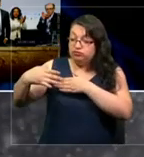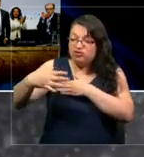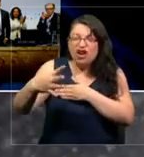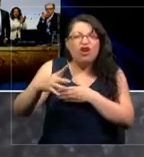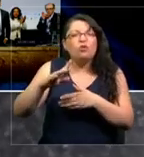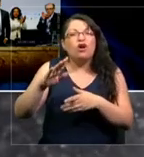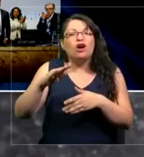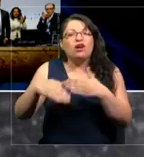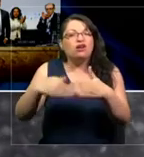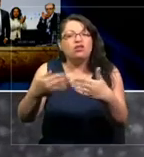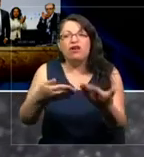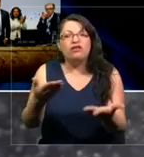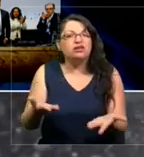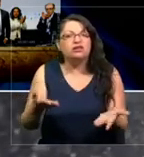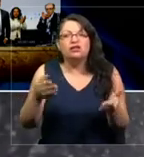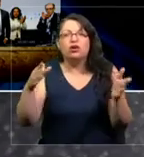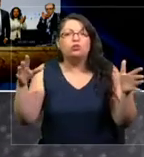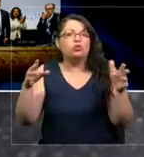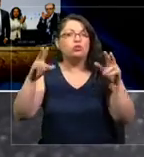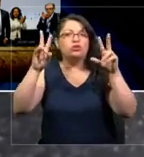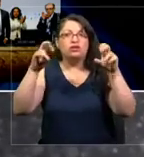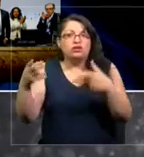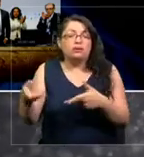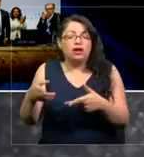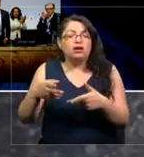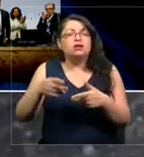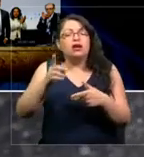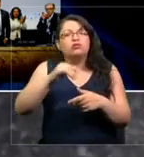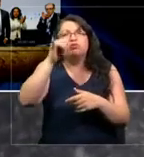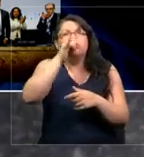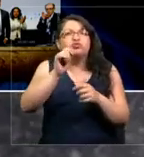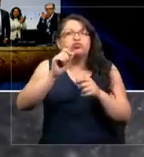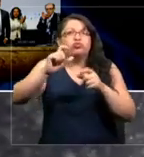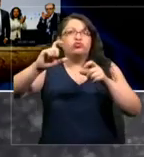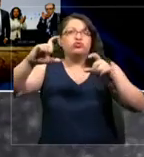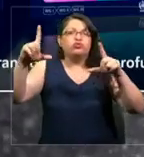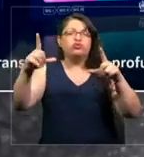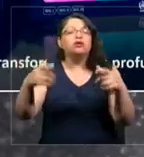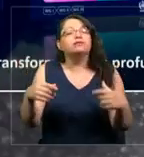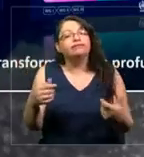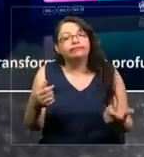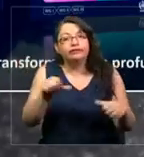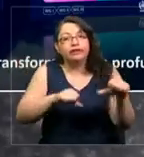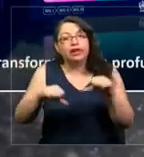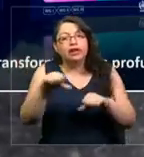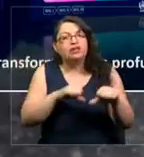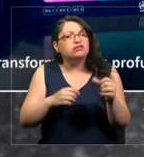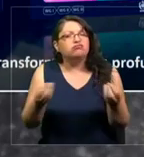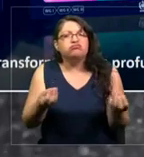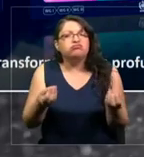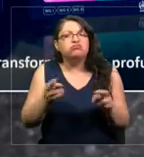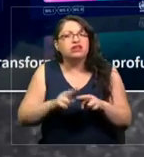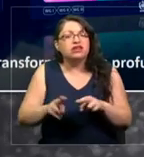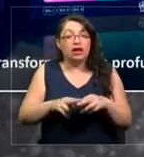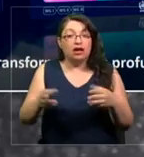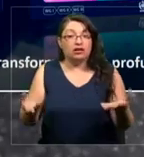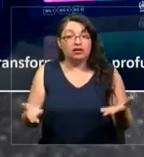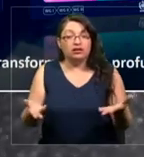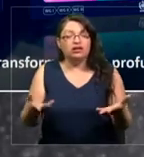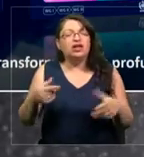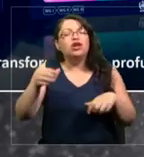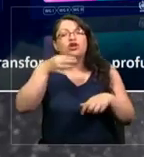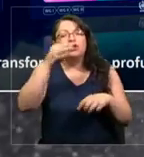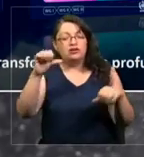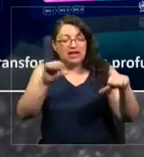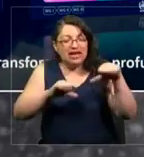acciones y nuestras emisiones siguen aumentando. ¿Dónde ha estado la ciencia en esta situación? Y aquí me refiero a la